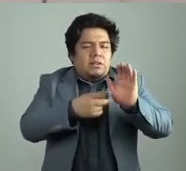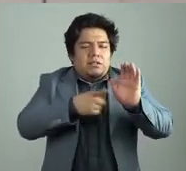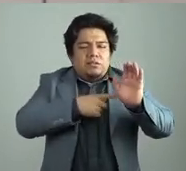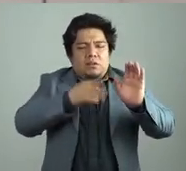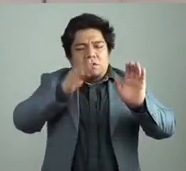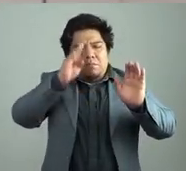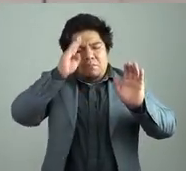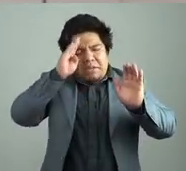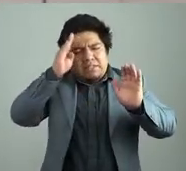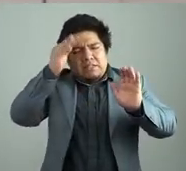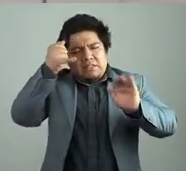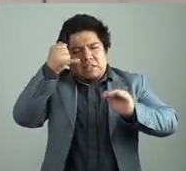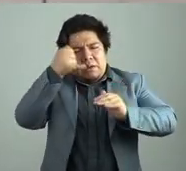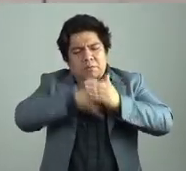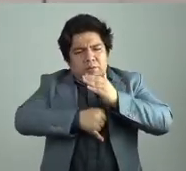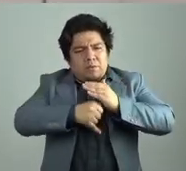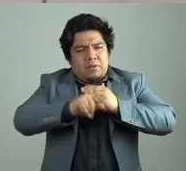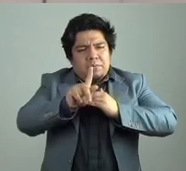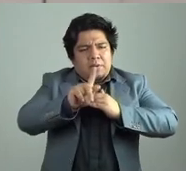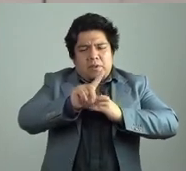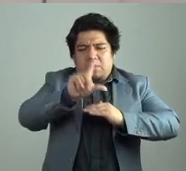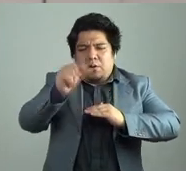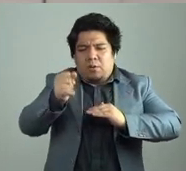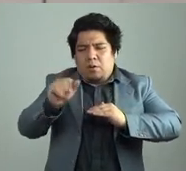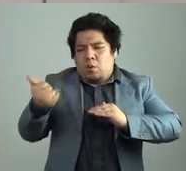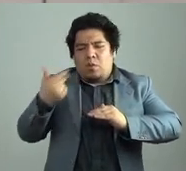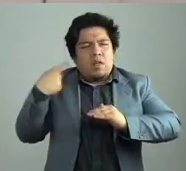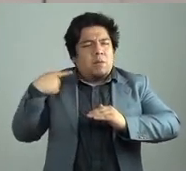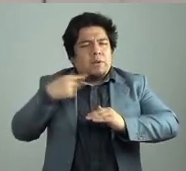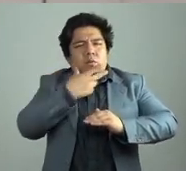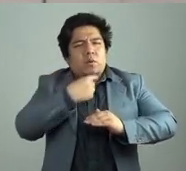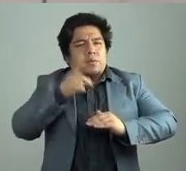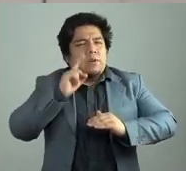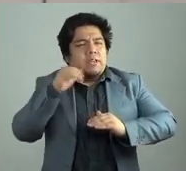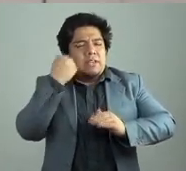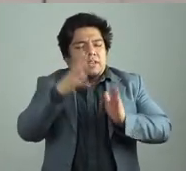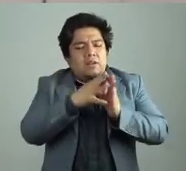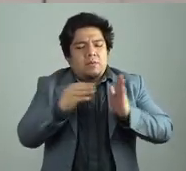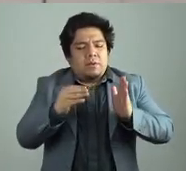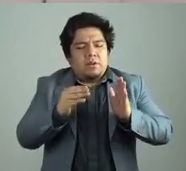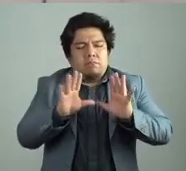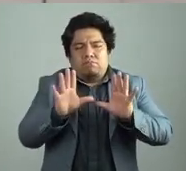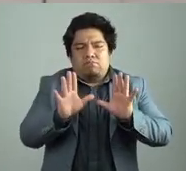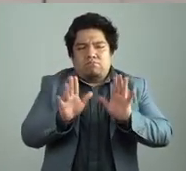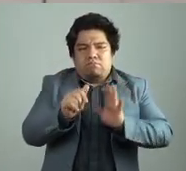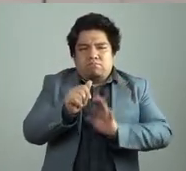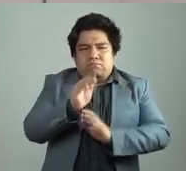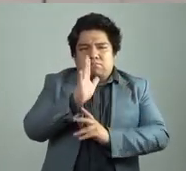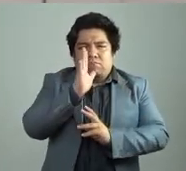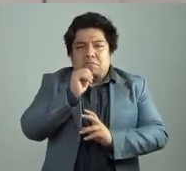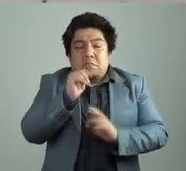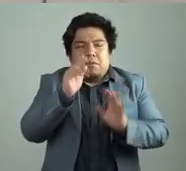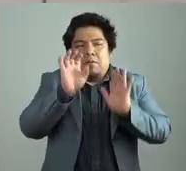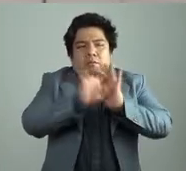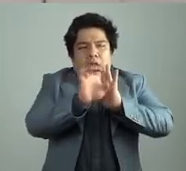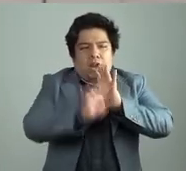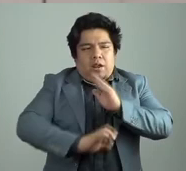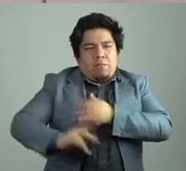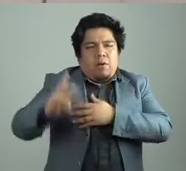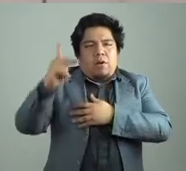pero que después no se puede copiar, ¿no? Este, no sé, Tarkovsky, vamos a decir,